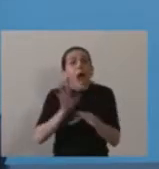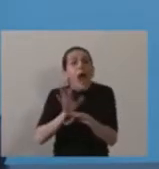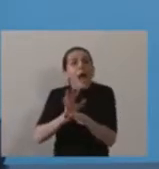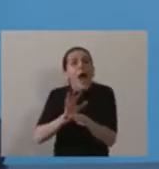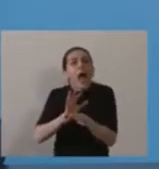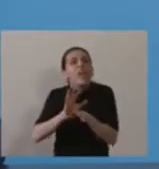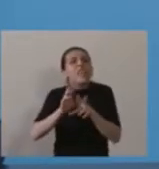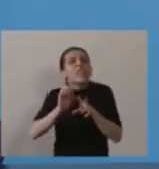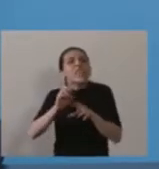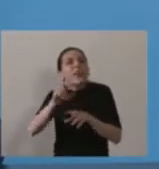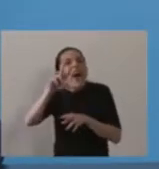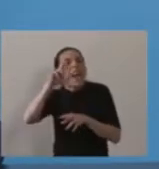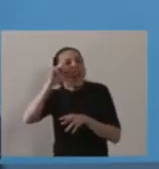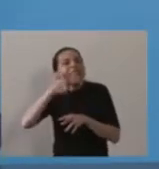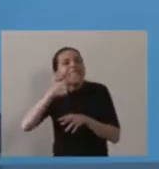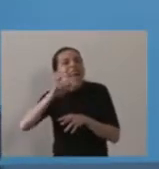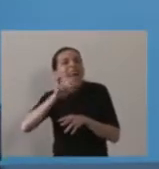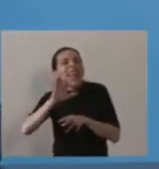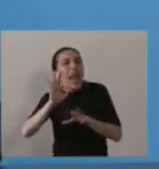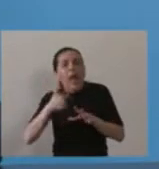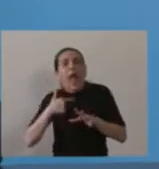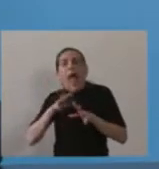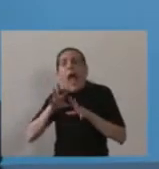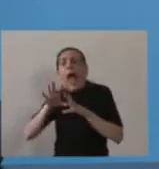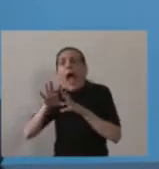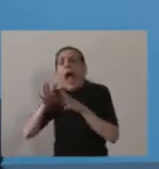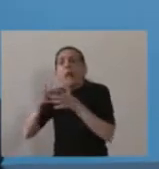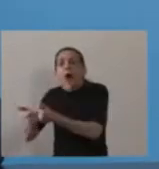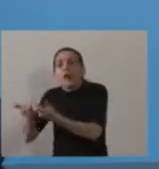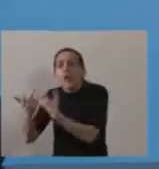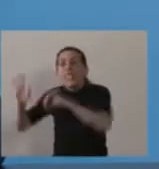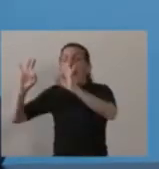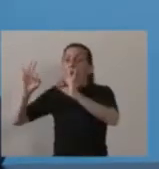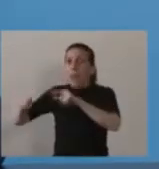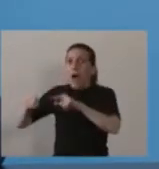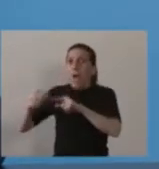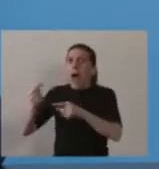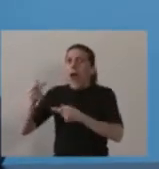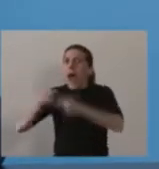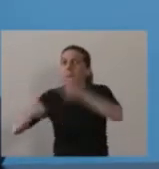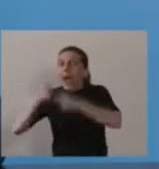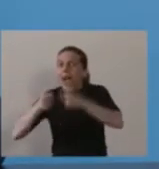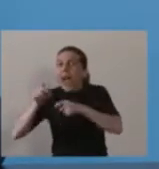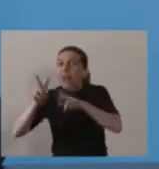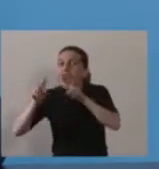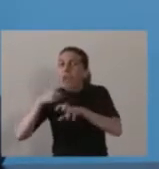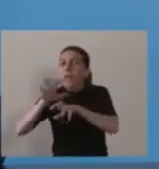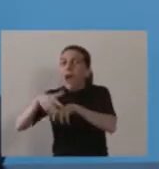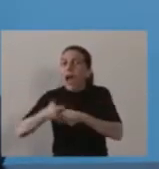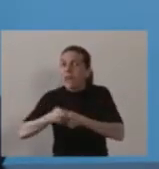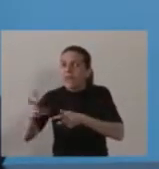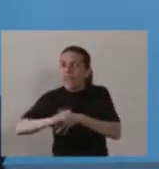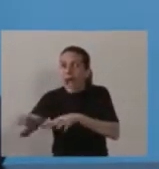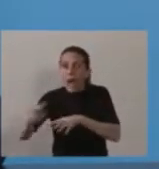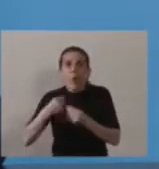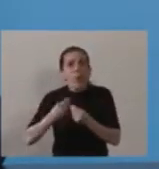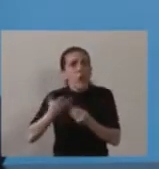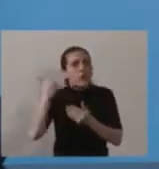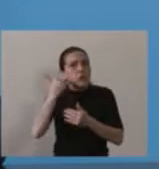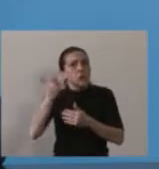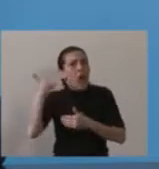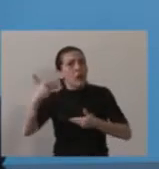empresa de magnitud en el mercado agrícola, que era una demanda que veníamos recibiendo de muchos sectores